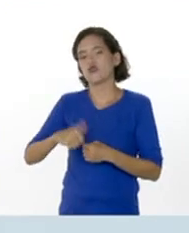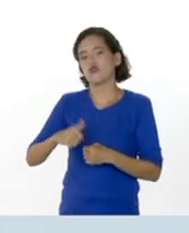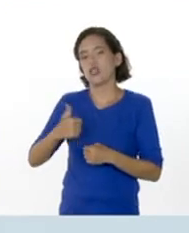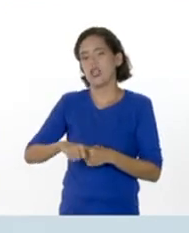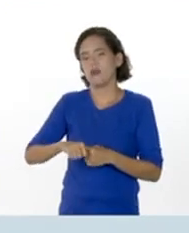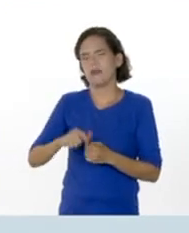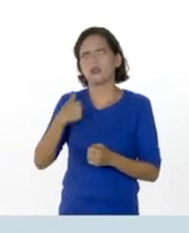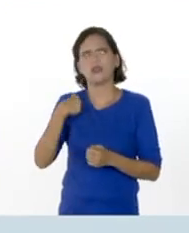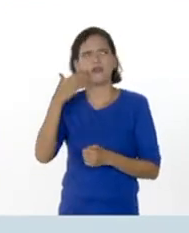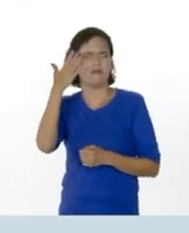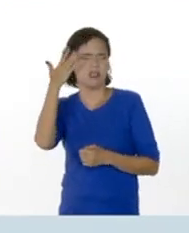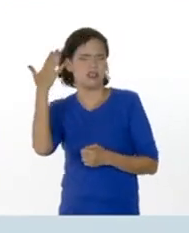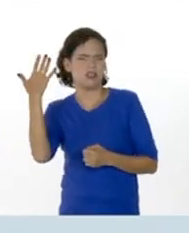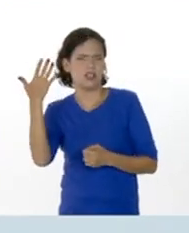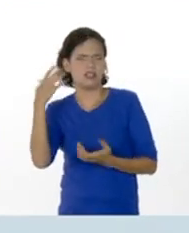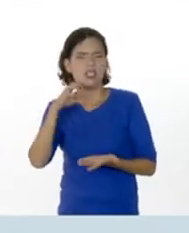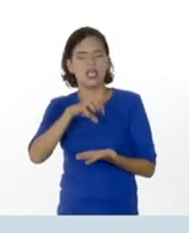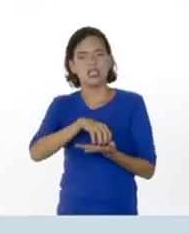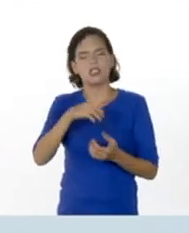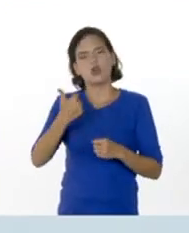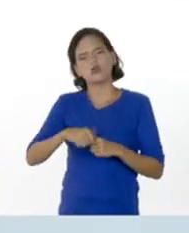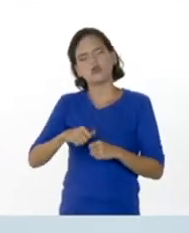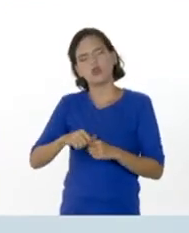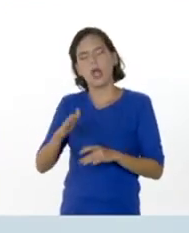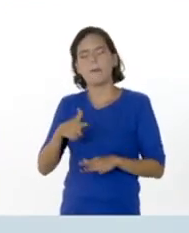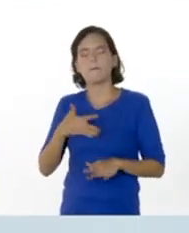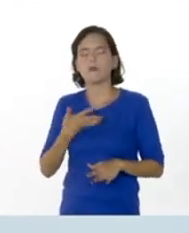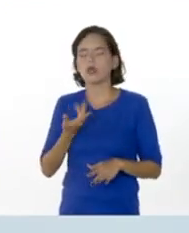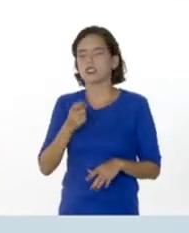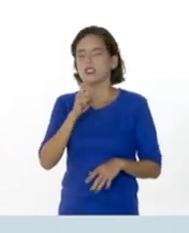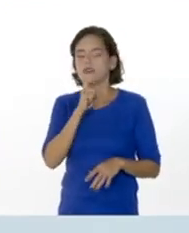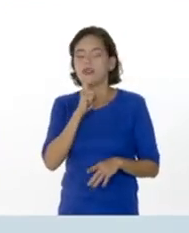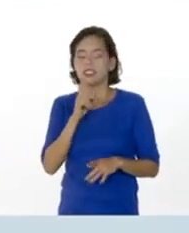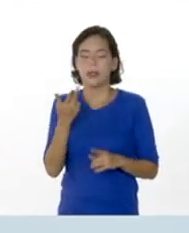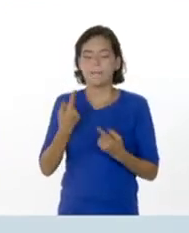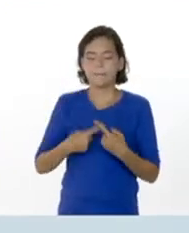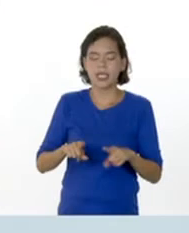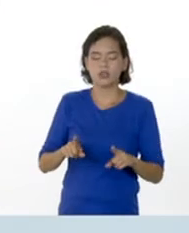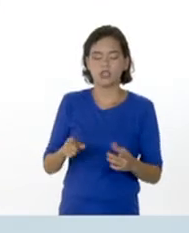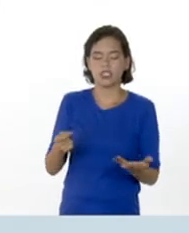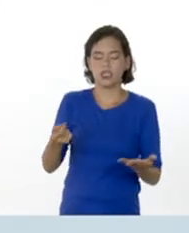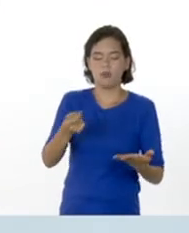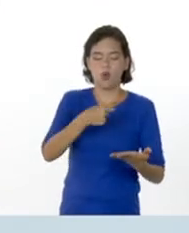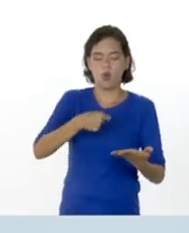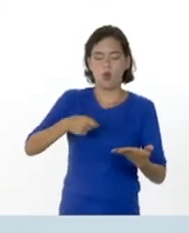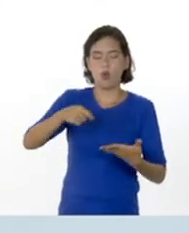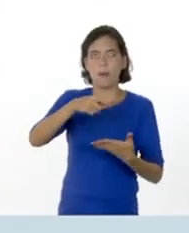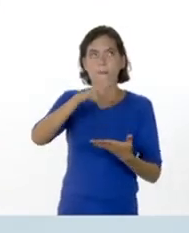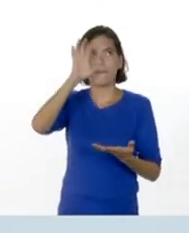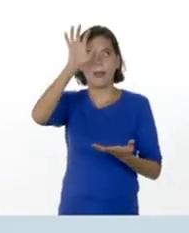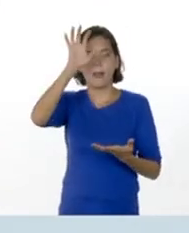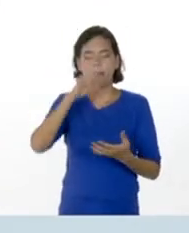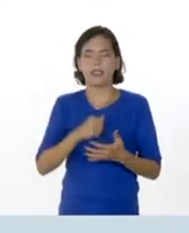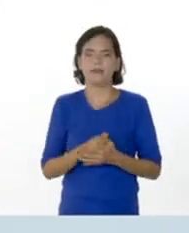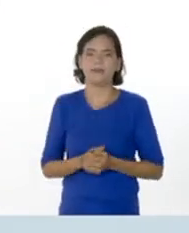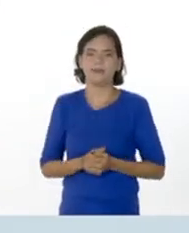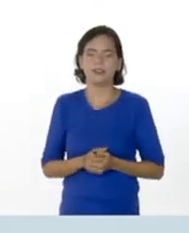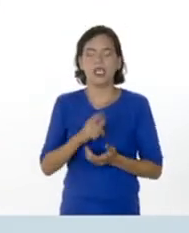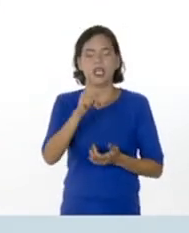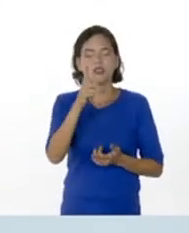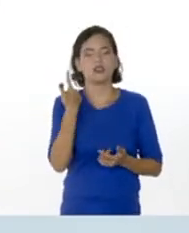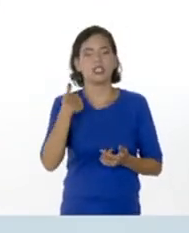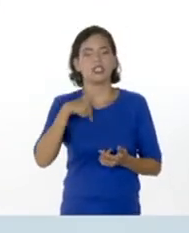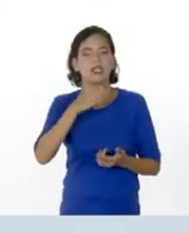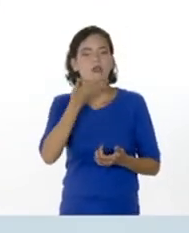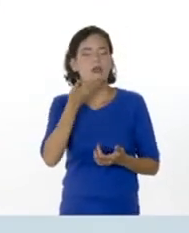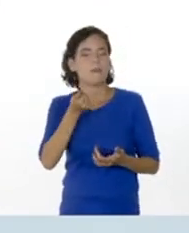imaginarse el estado Zulia puede ser complicado, pero si tenemos un mapa y tenemos delimitado el estado Zulia, ellos tendrán una mejor